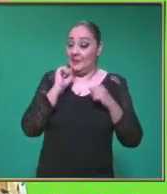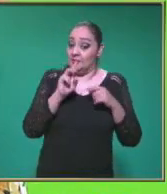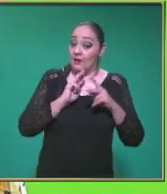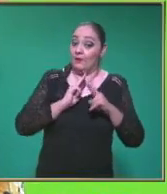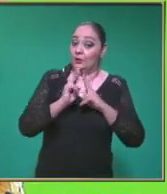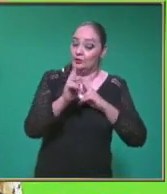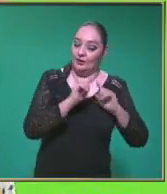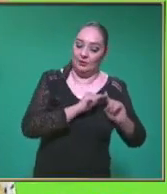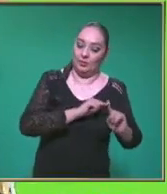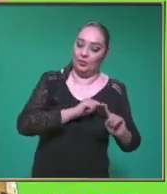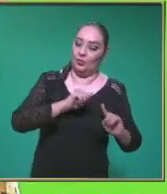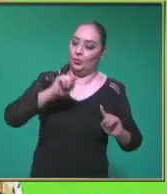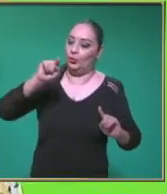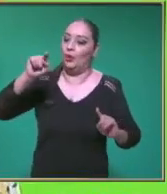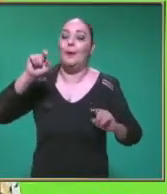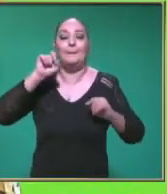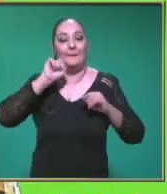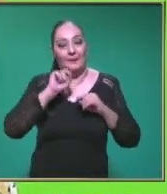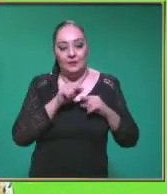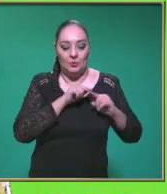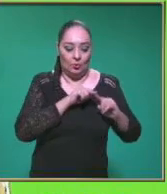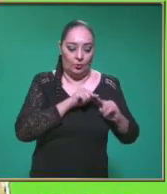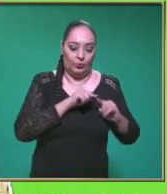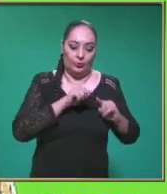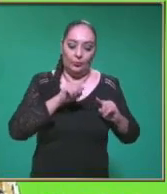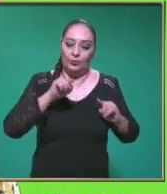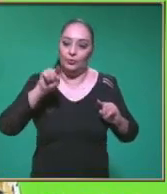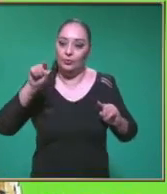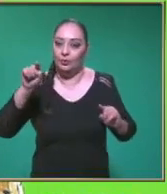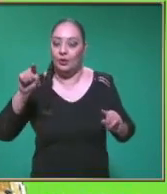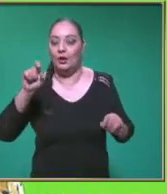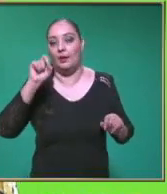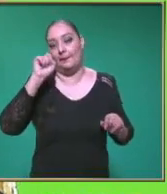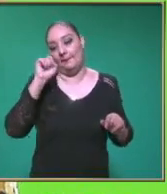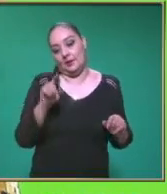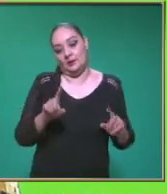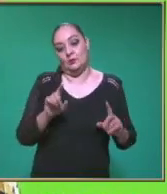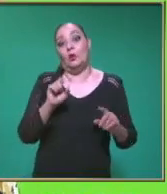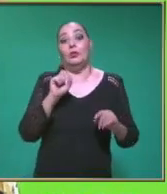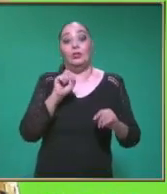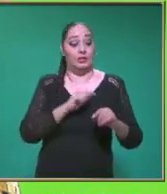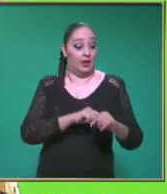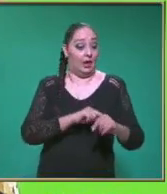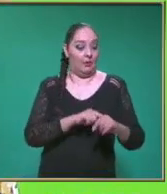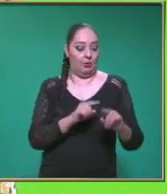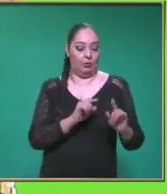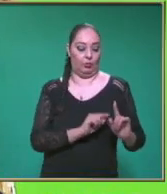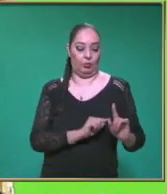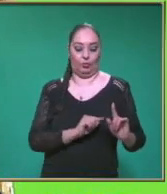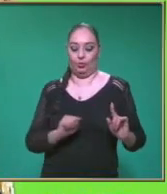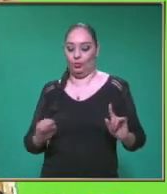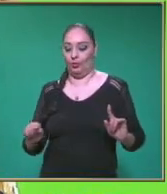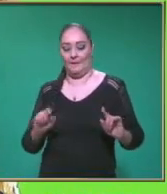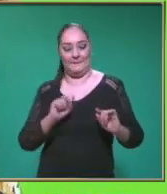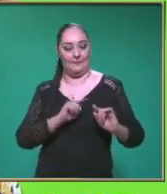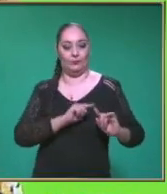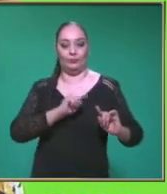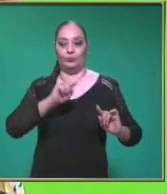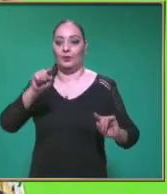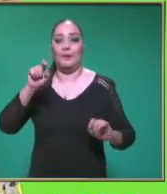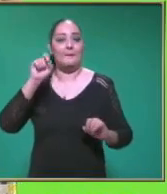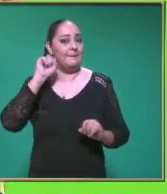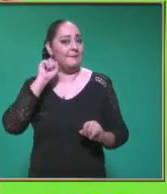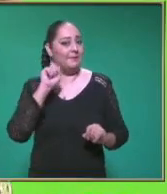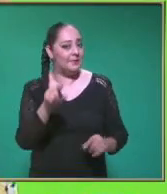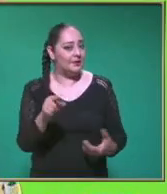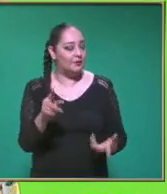aumenta Ni disminuye Sino que mantiene Una velocidad Constante Que es el dato Que nosotros Vamos a identificar En nuestro Libro de